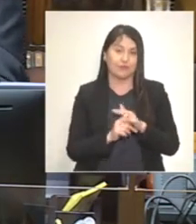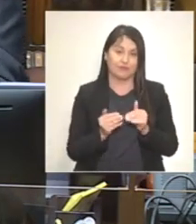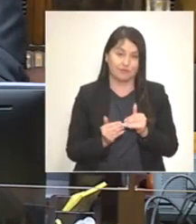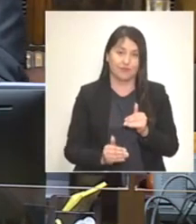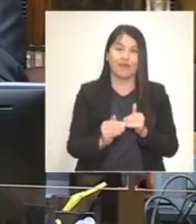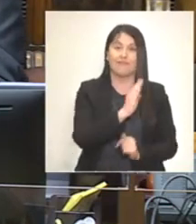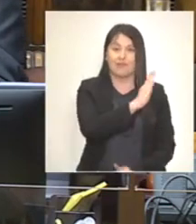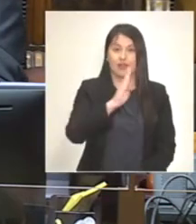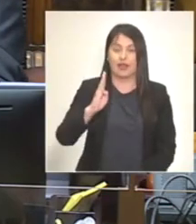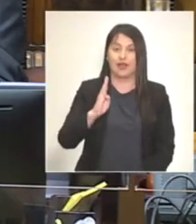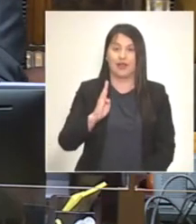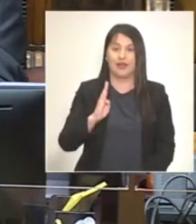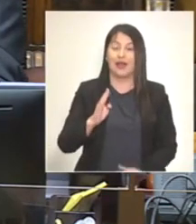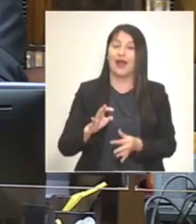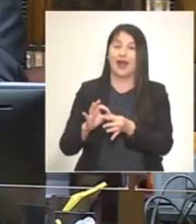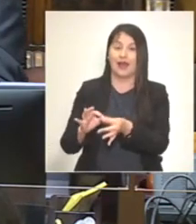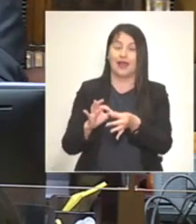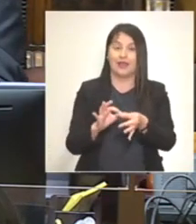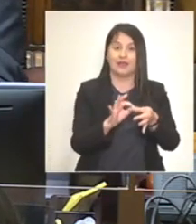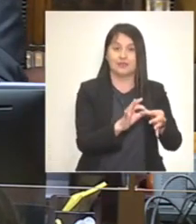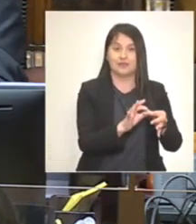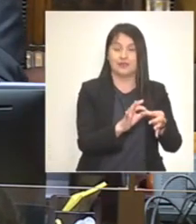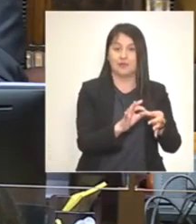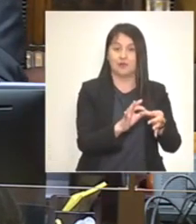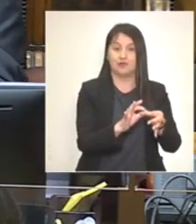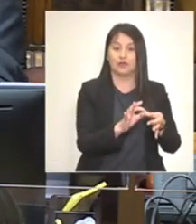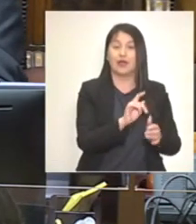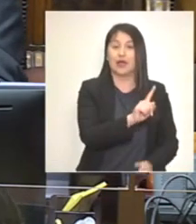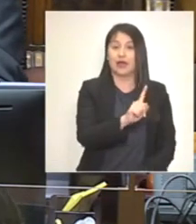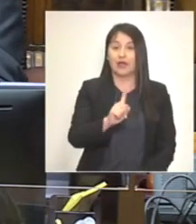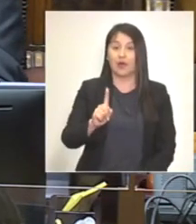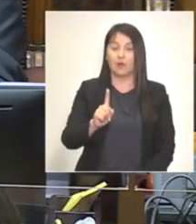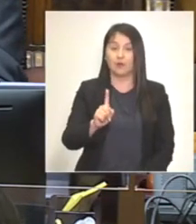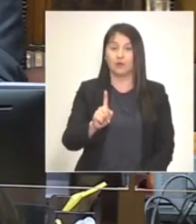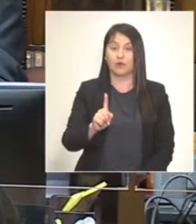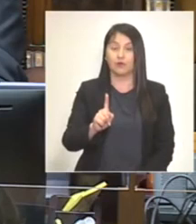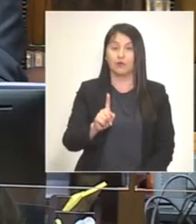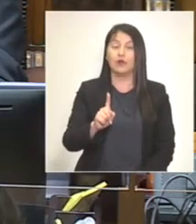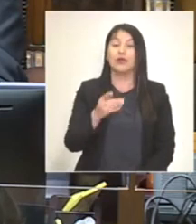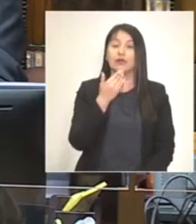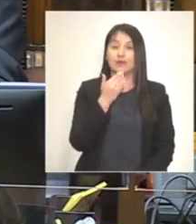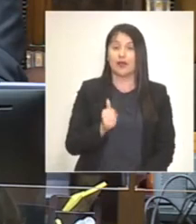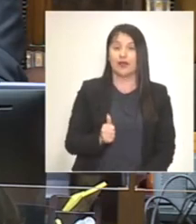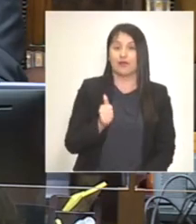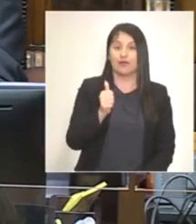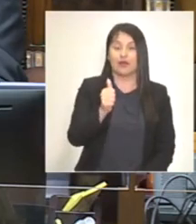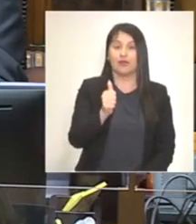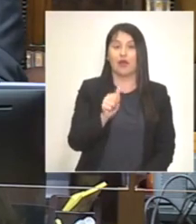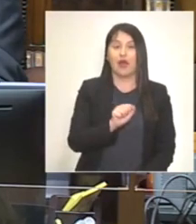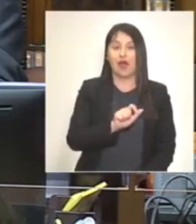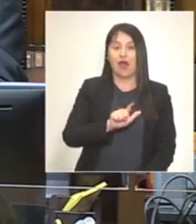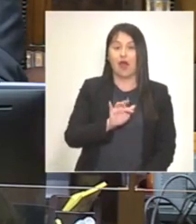Agradecemos a cada uno de ellos y ellas y a su director, Alfonso Pérez Guiñes,